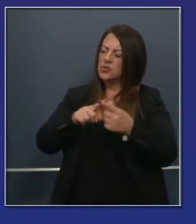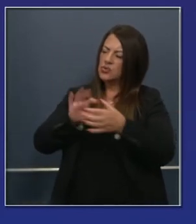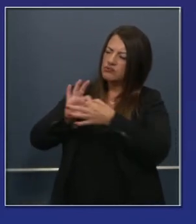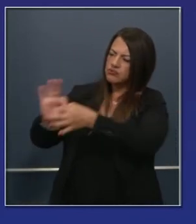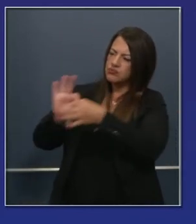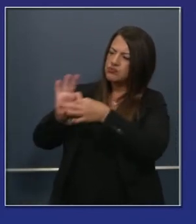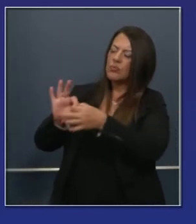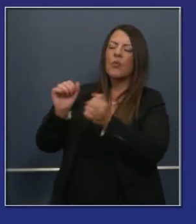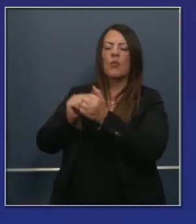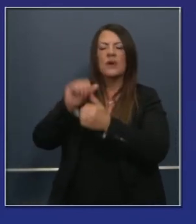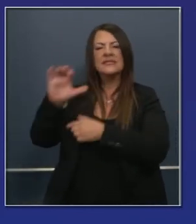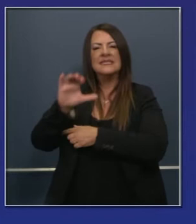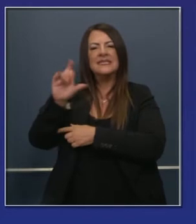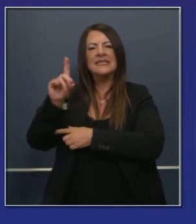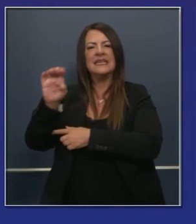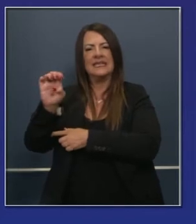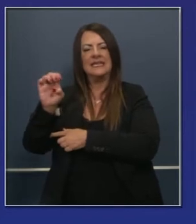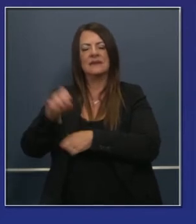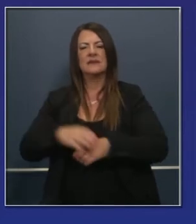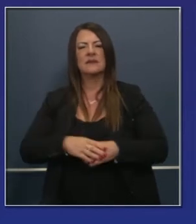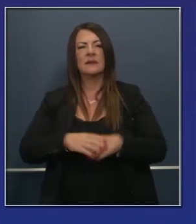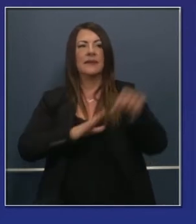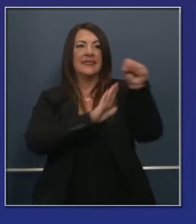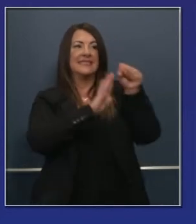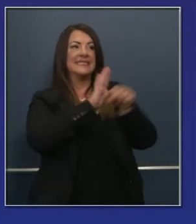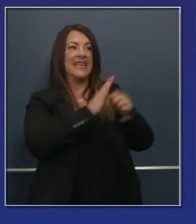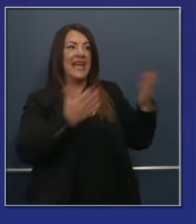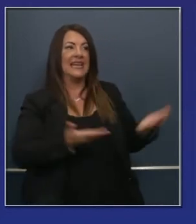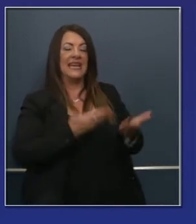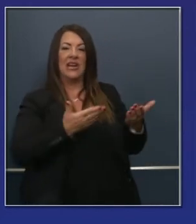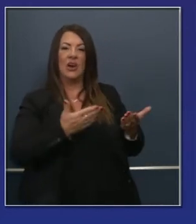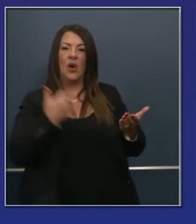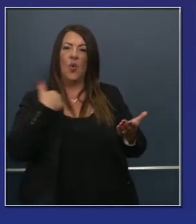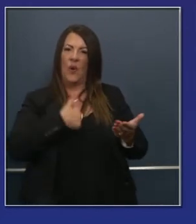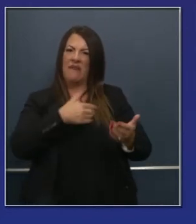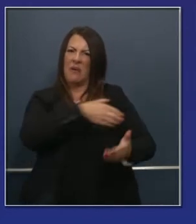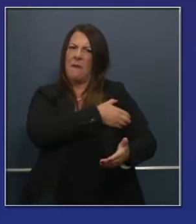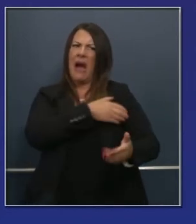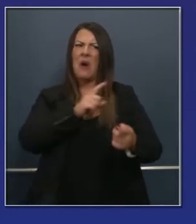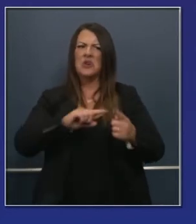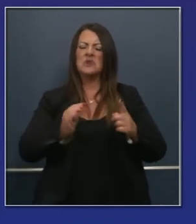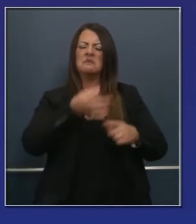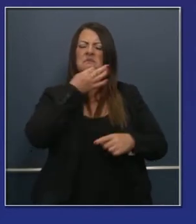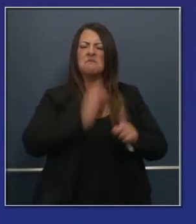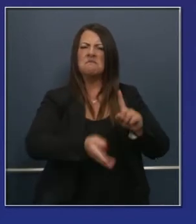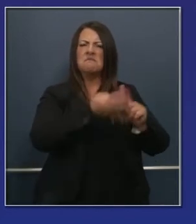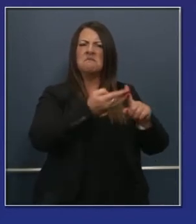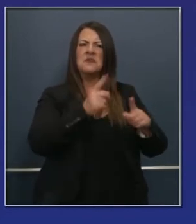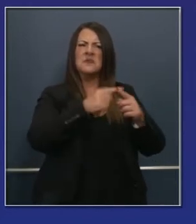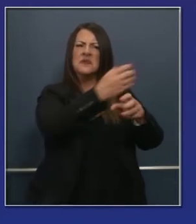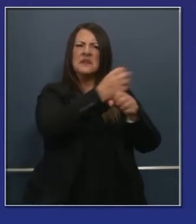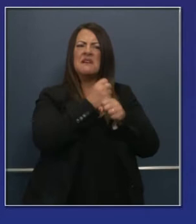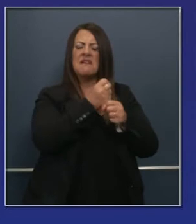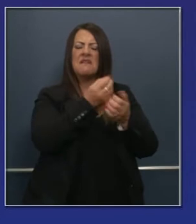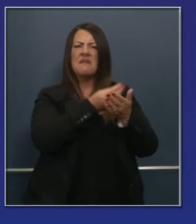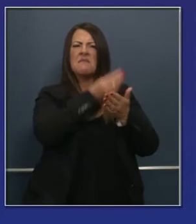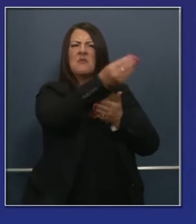el Departamento de Educación Pública de los Estados Unidos, pero también pedirle al Estado a juntar con nuestro poder de compra y